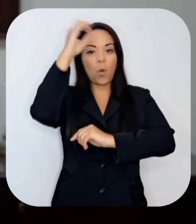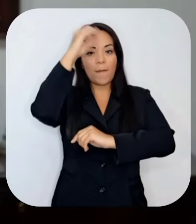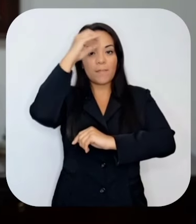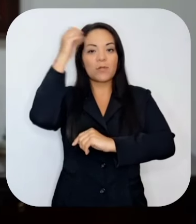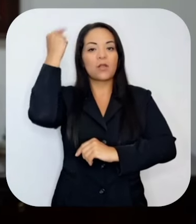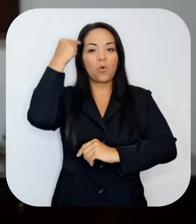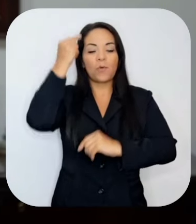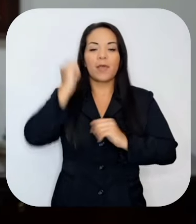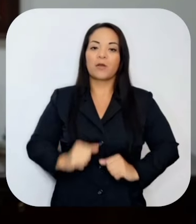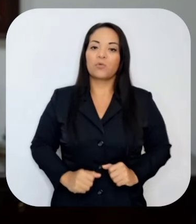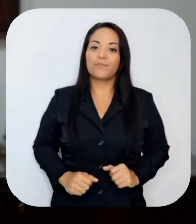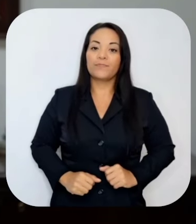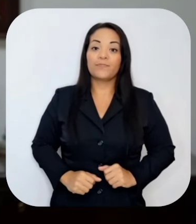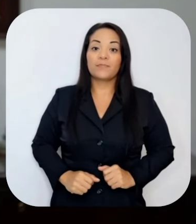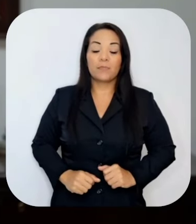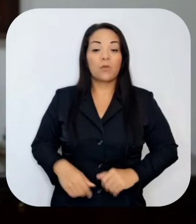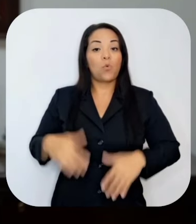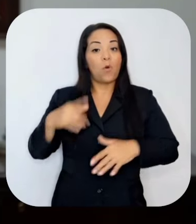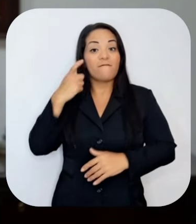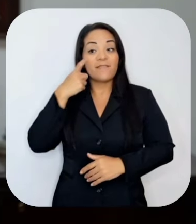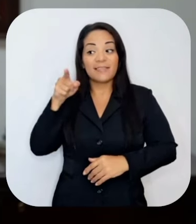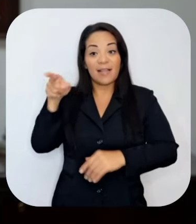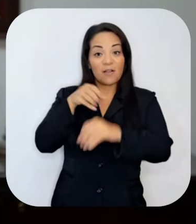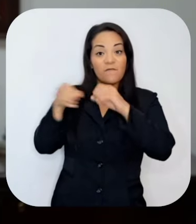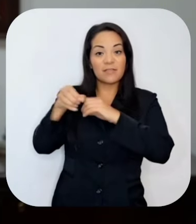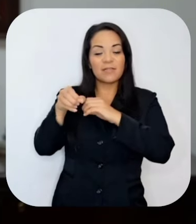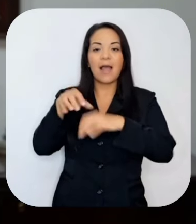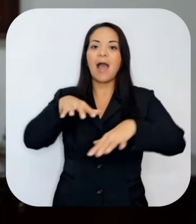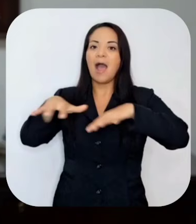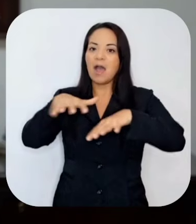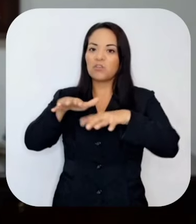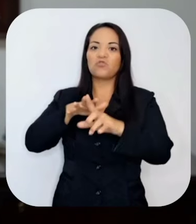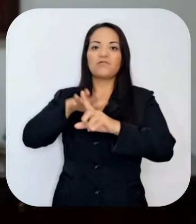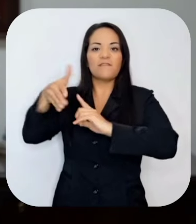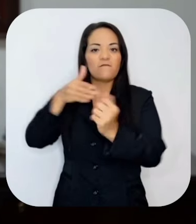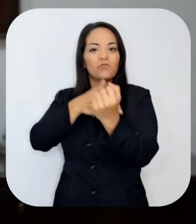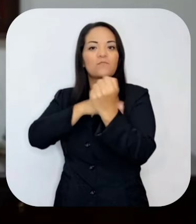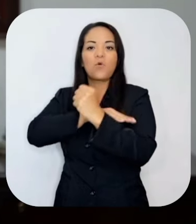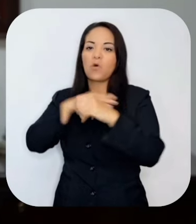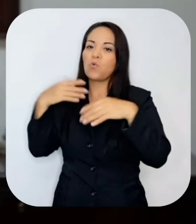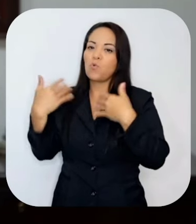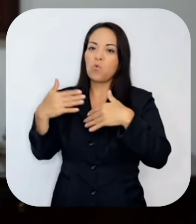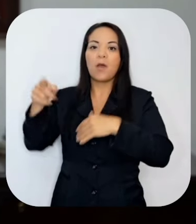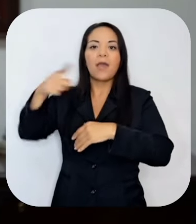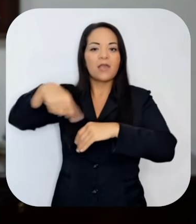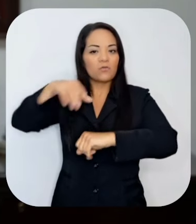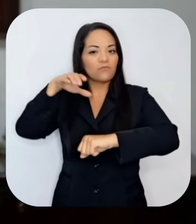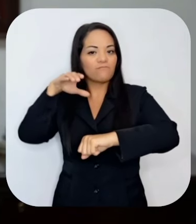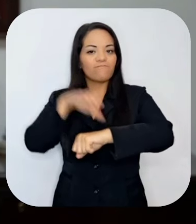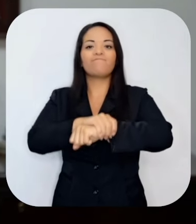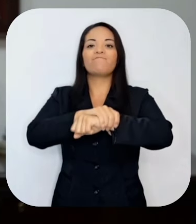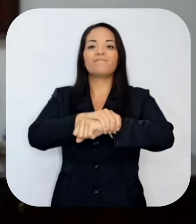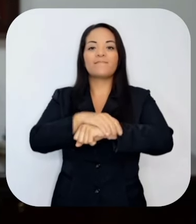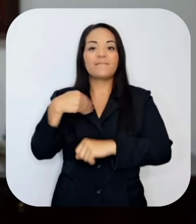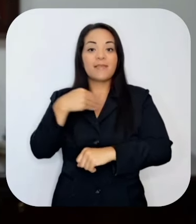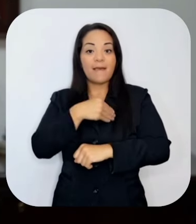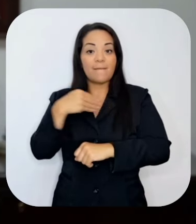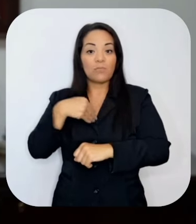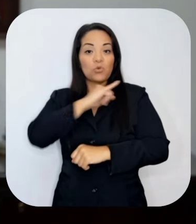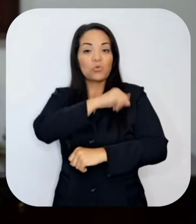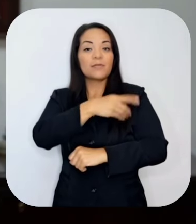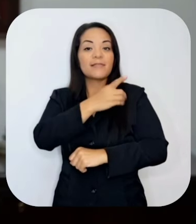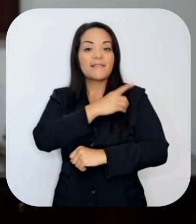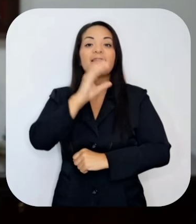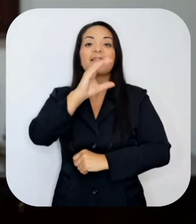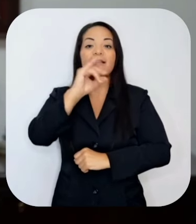a darles la posición del Gobierno ante los actos de abuso de poder de la Fiscalía que llevaron a la detención